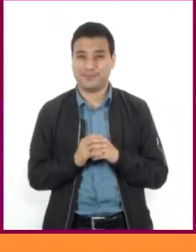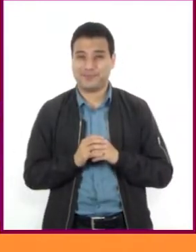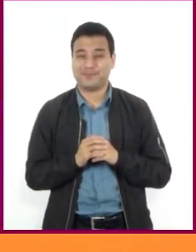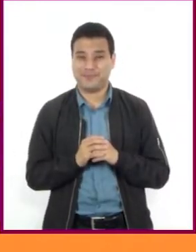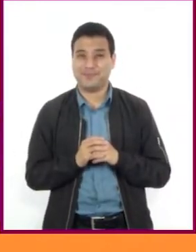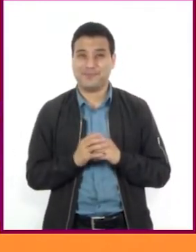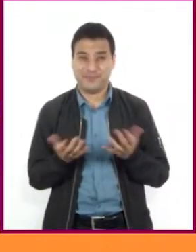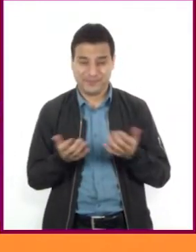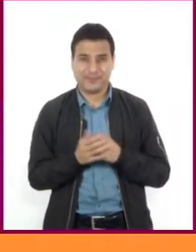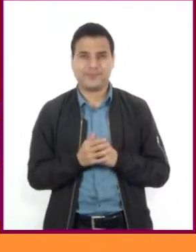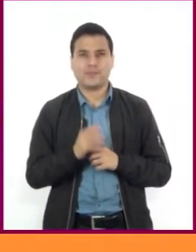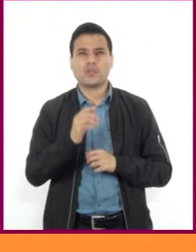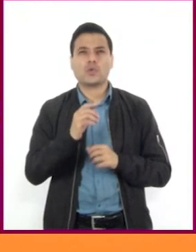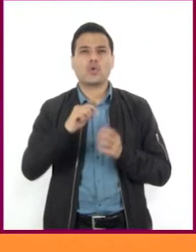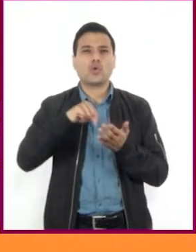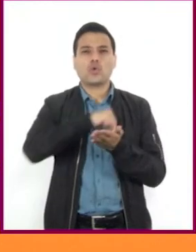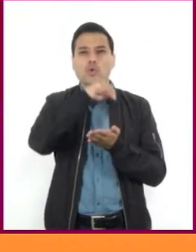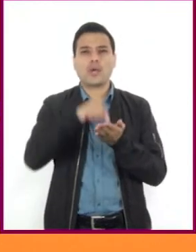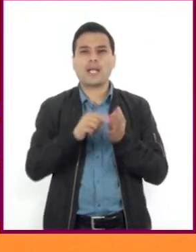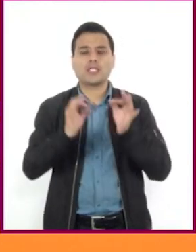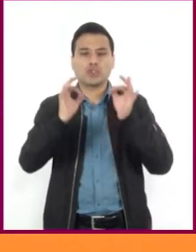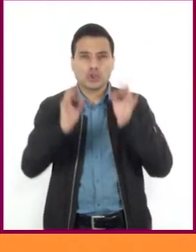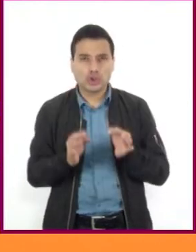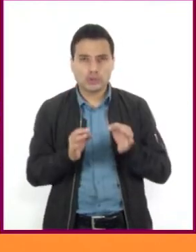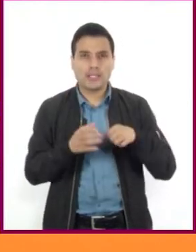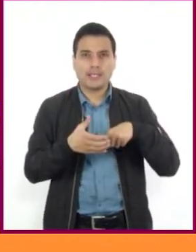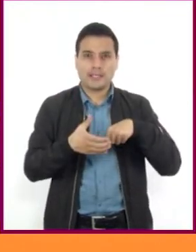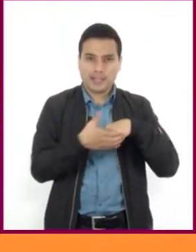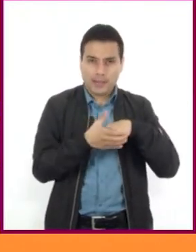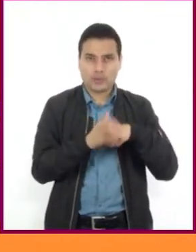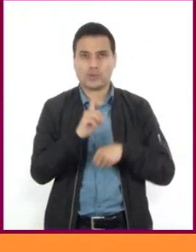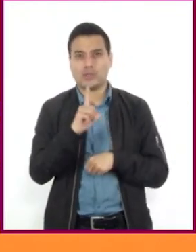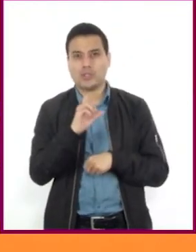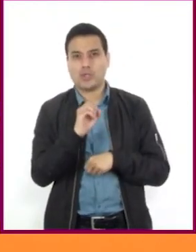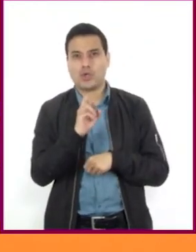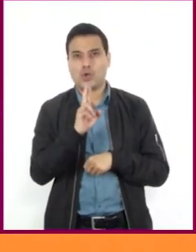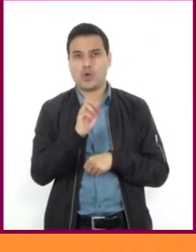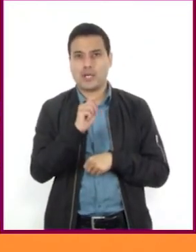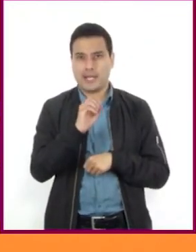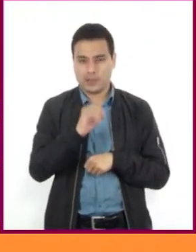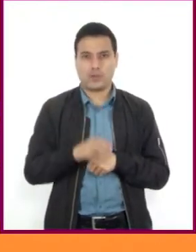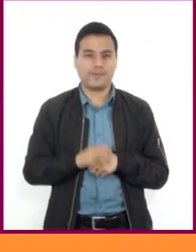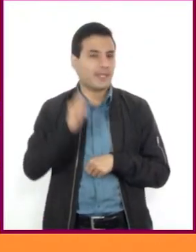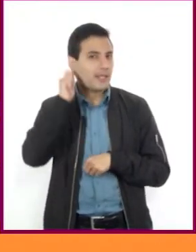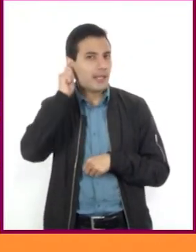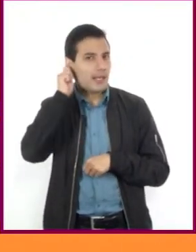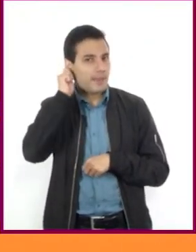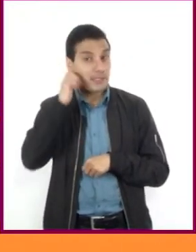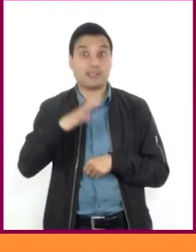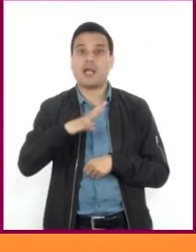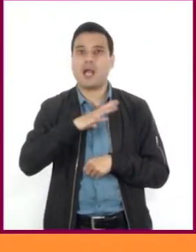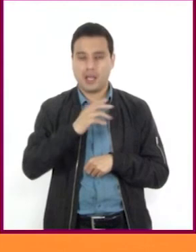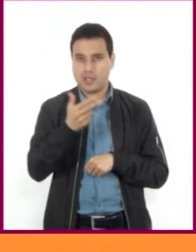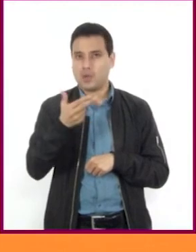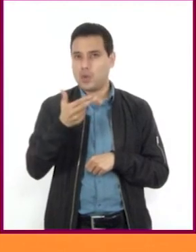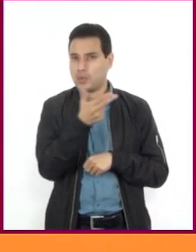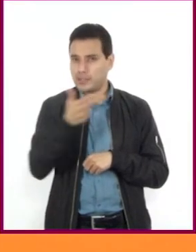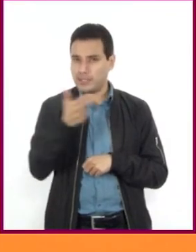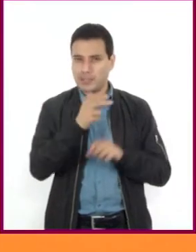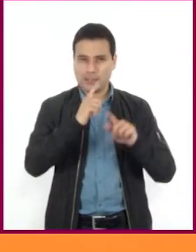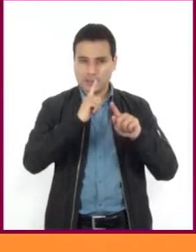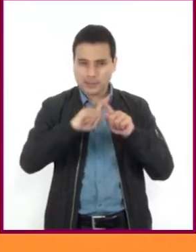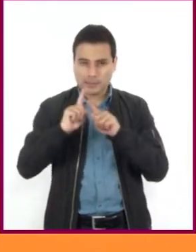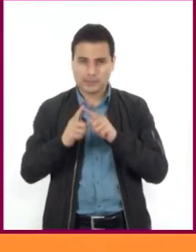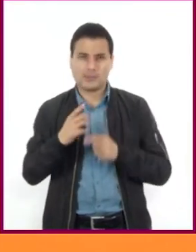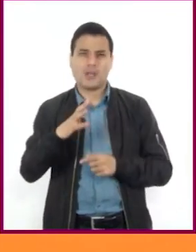principales centros turísticos son Los Cabos, Loreto y La Paz, donde hay grandes hoteles y se practican diversas actividades